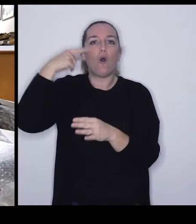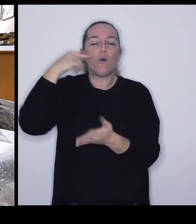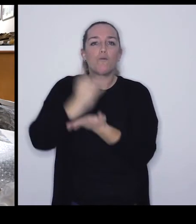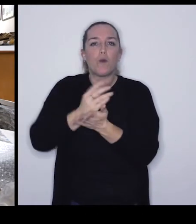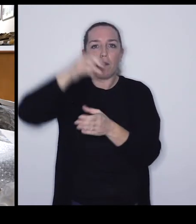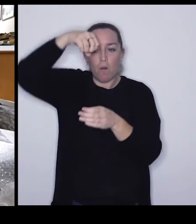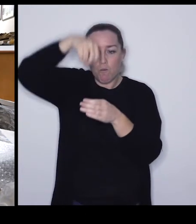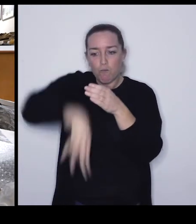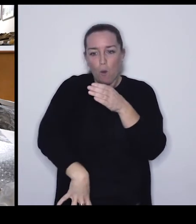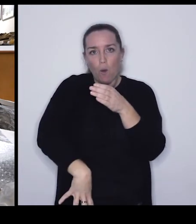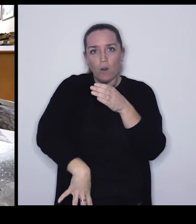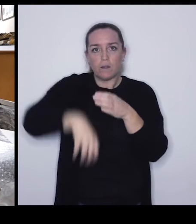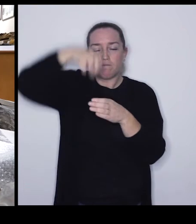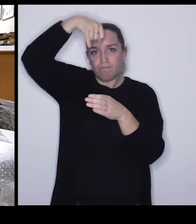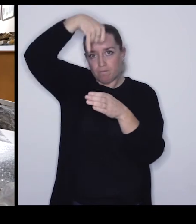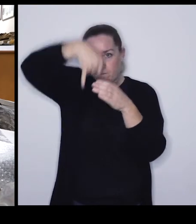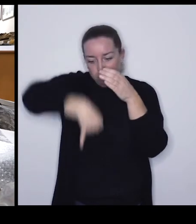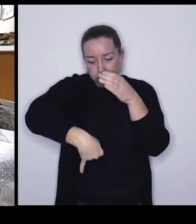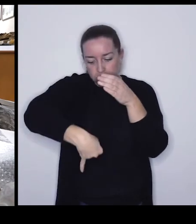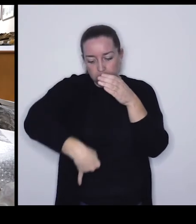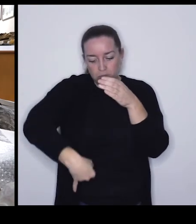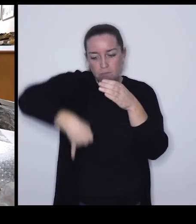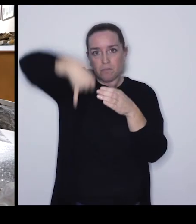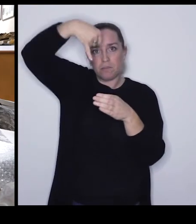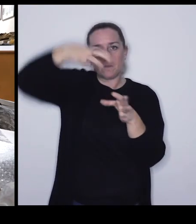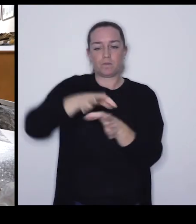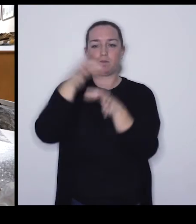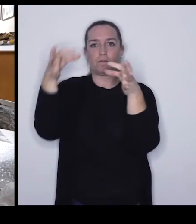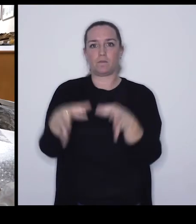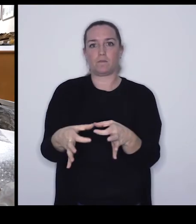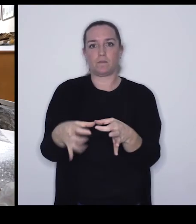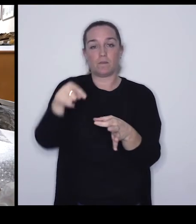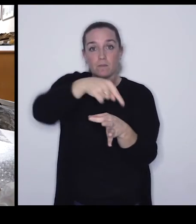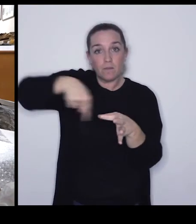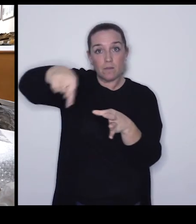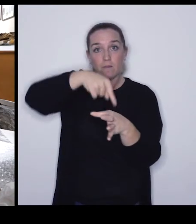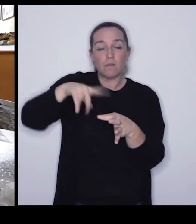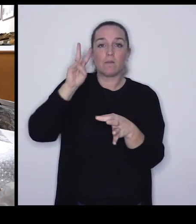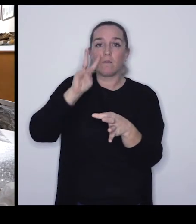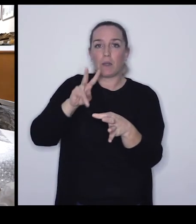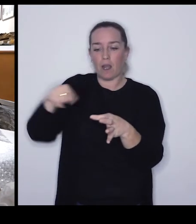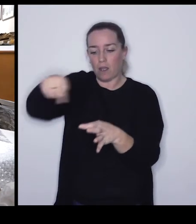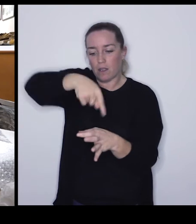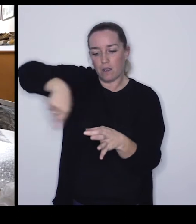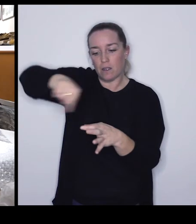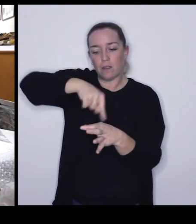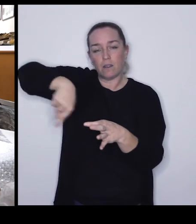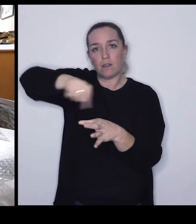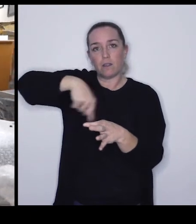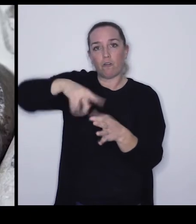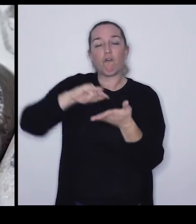investigación geológica... ...por ejemplo aquí tenemos una pieza... ...se ve este tamaño